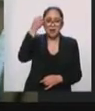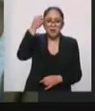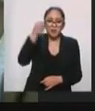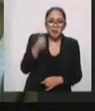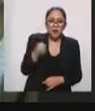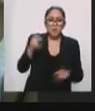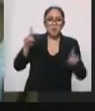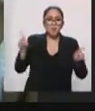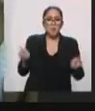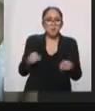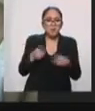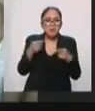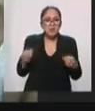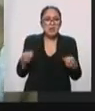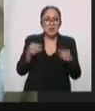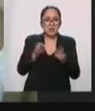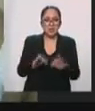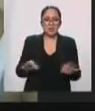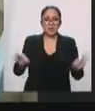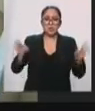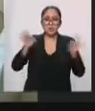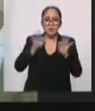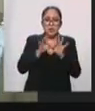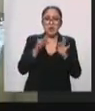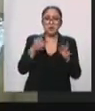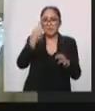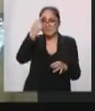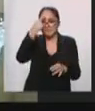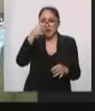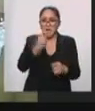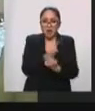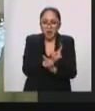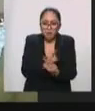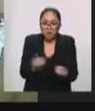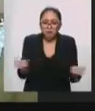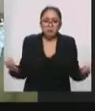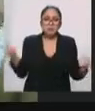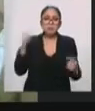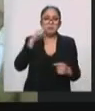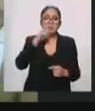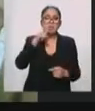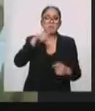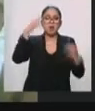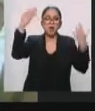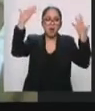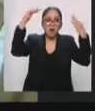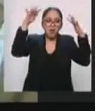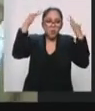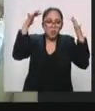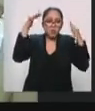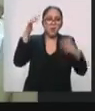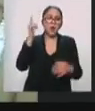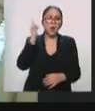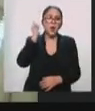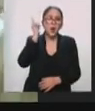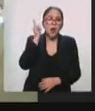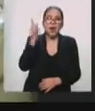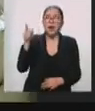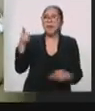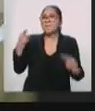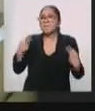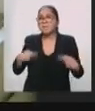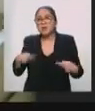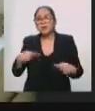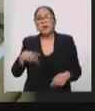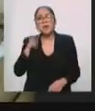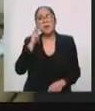¿no? Pero, y además está pensada para que sea de una manera ligera, ¿no? Que no sea de,